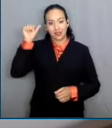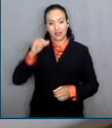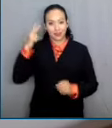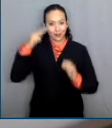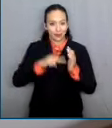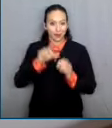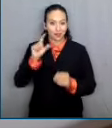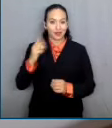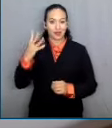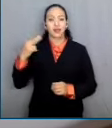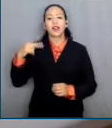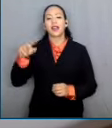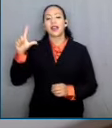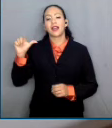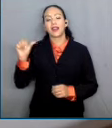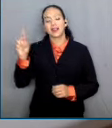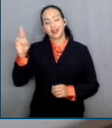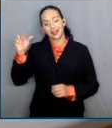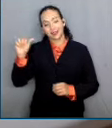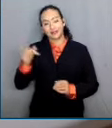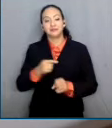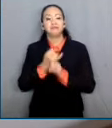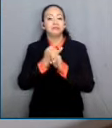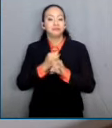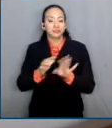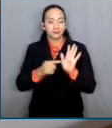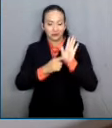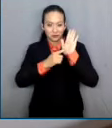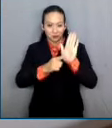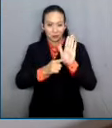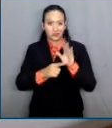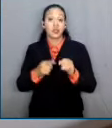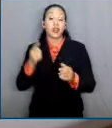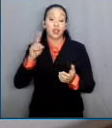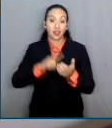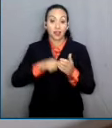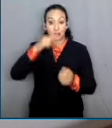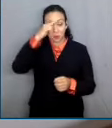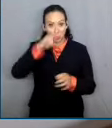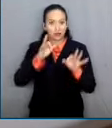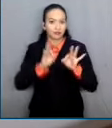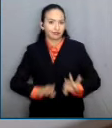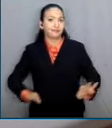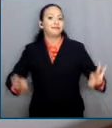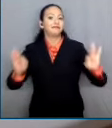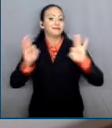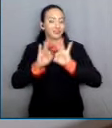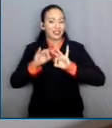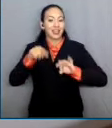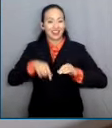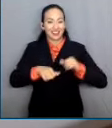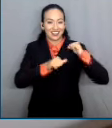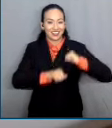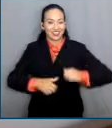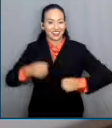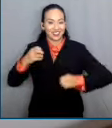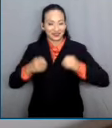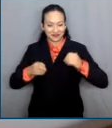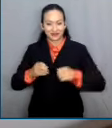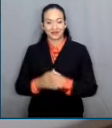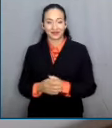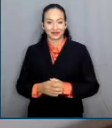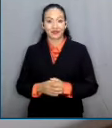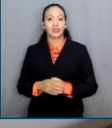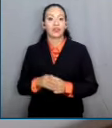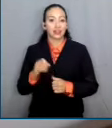Laura Murillo y le presentaré la información más importante generada dentro del Poder Judicial de la Federación y, por supuesto, en el territorio